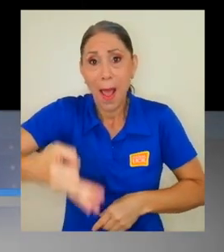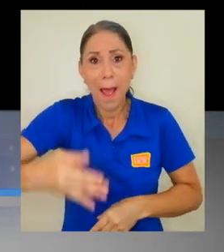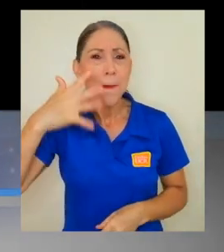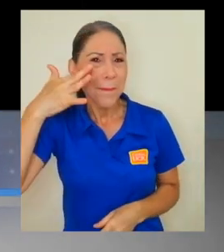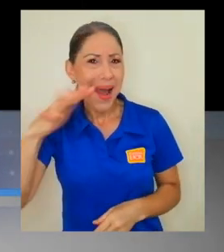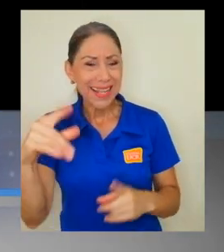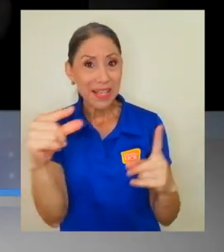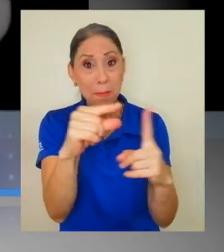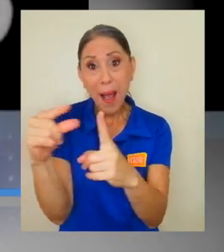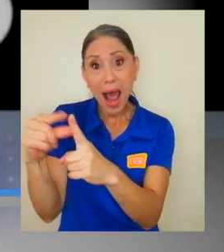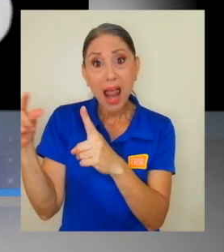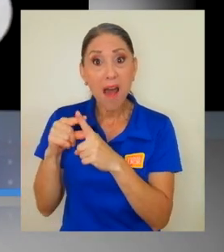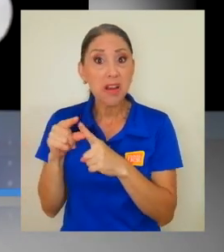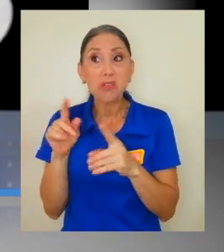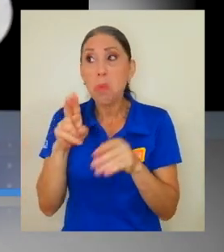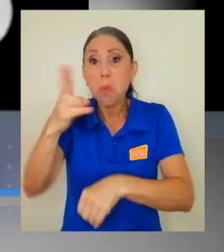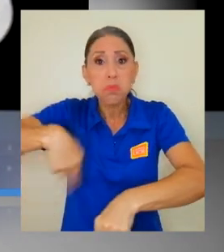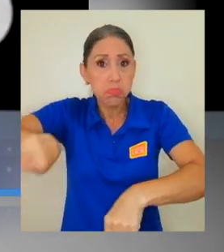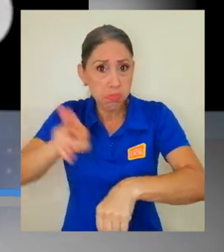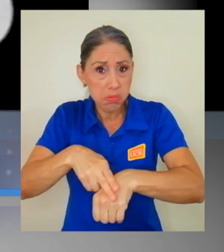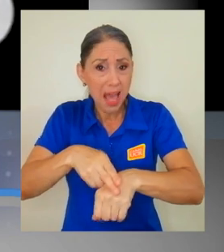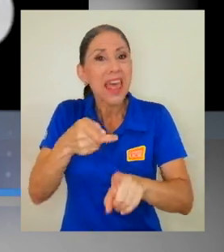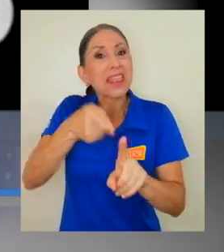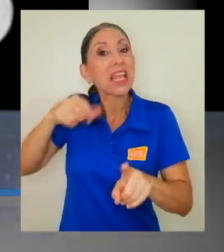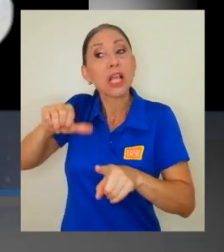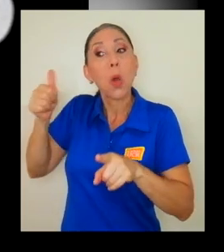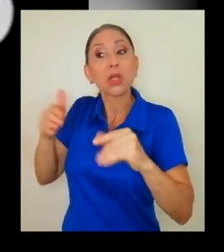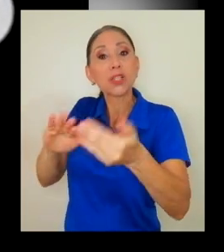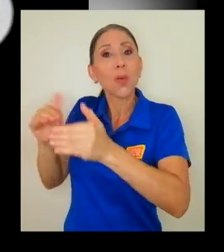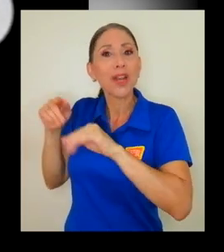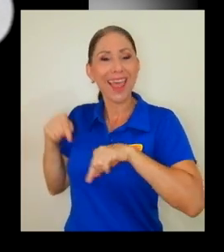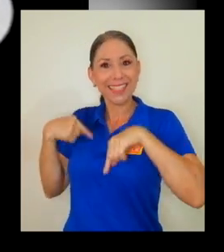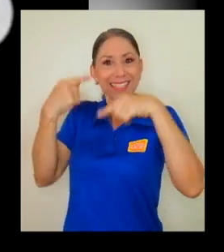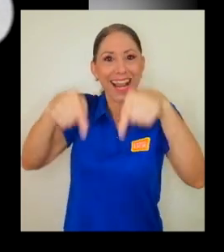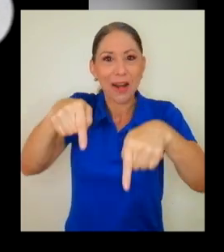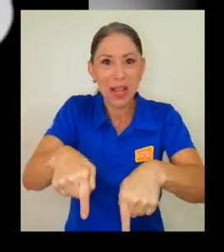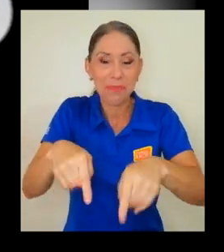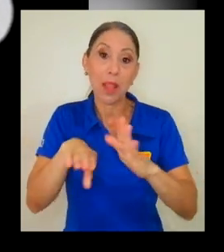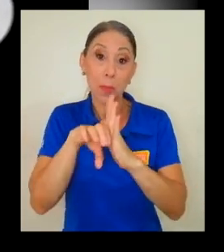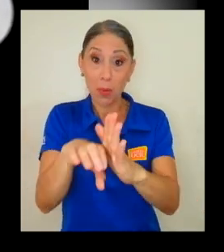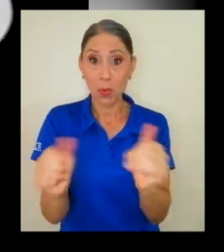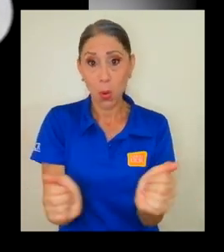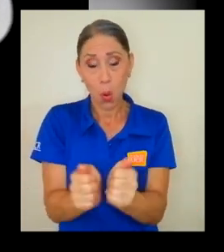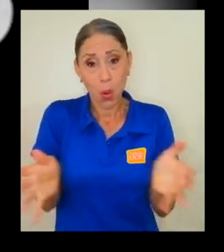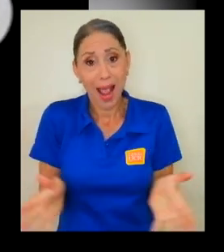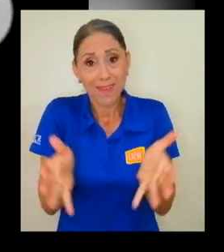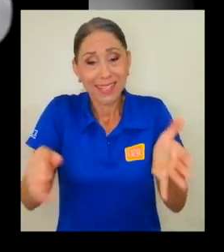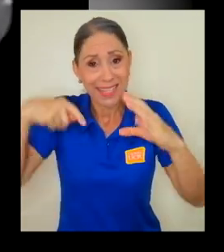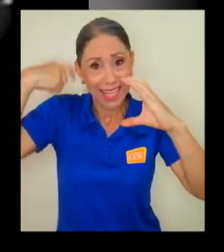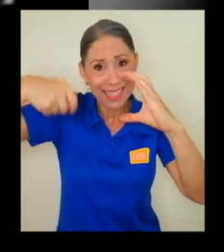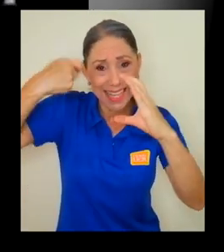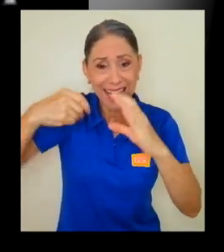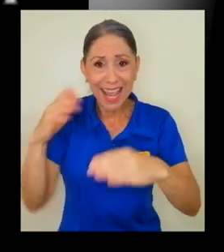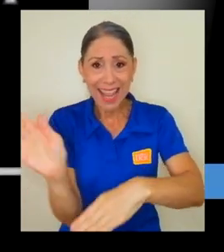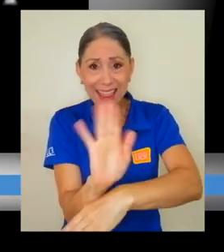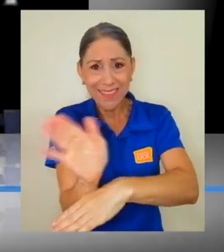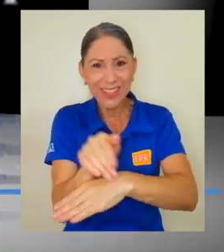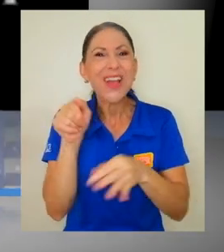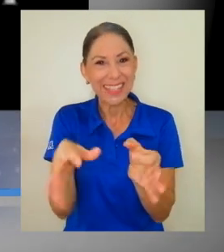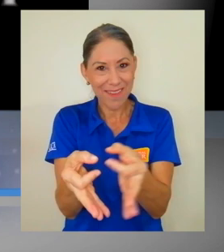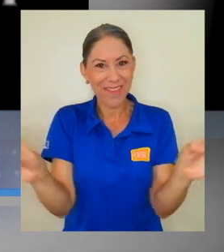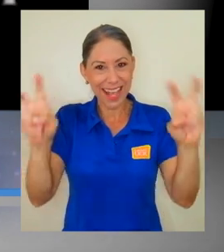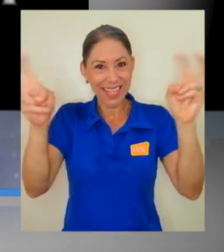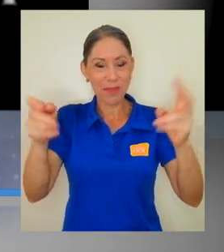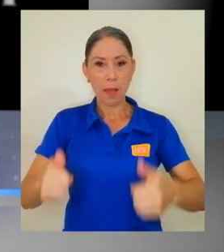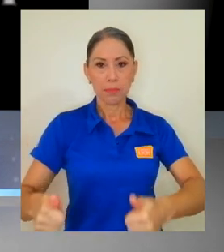parecen muy comunes llegaron desde otras comunidades impulsadas por avances como el cine y la televisión. Ese fue el caso de la